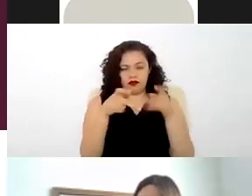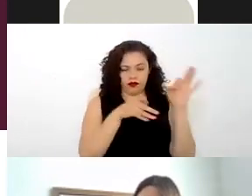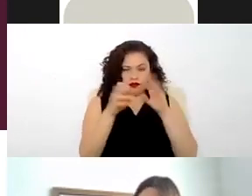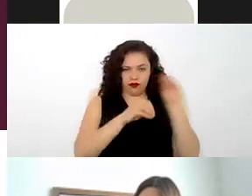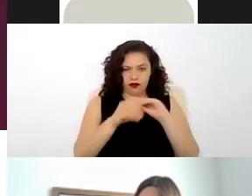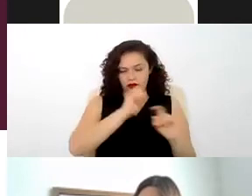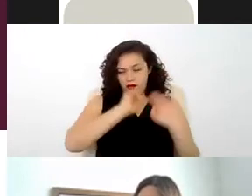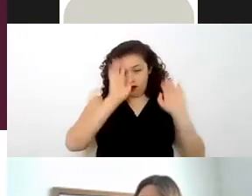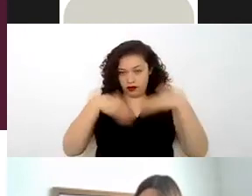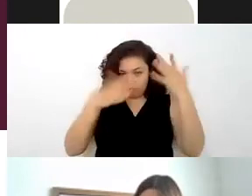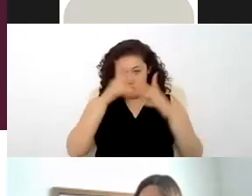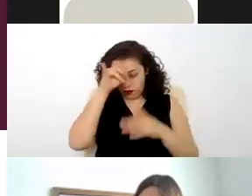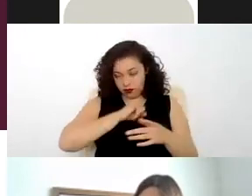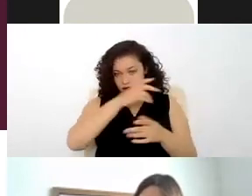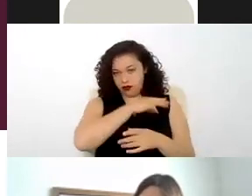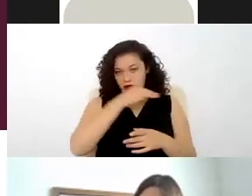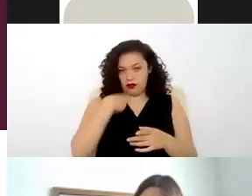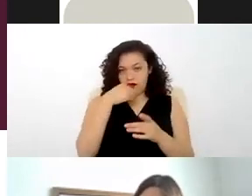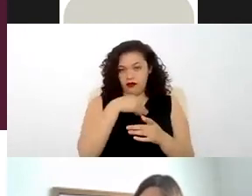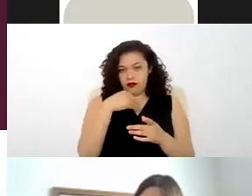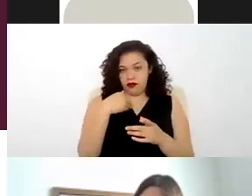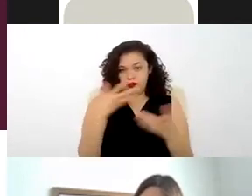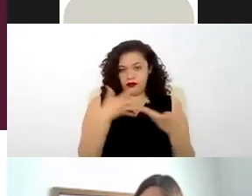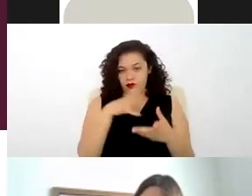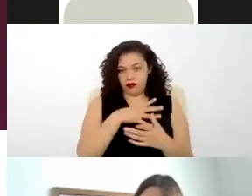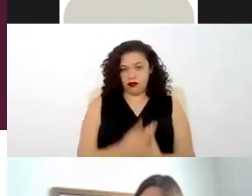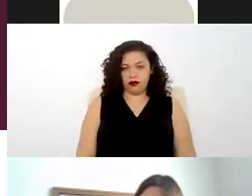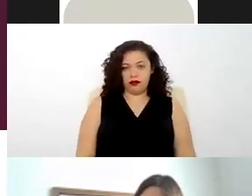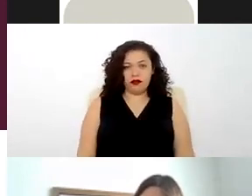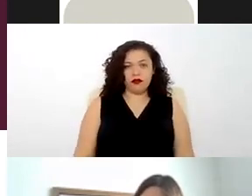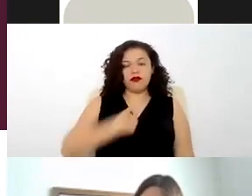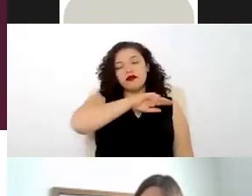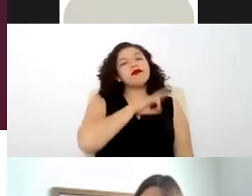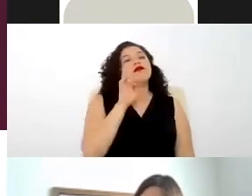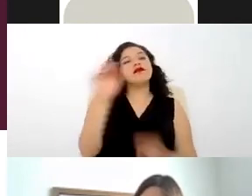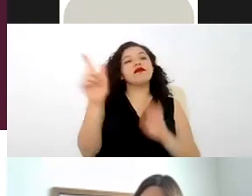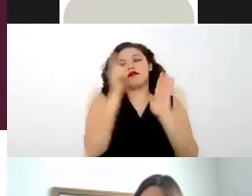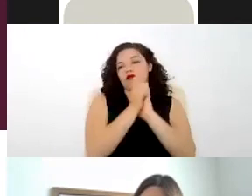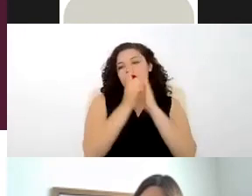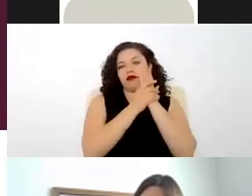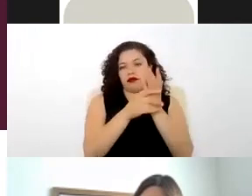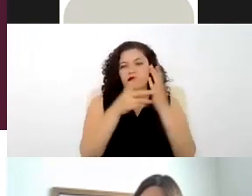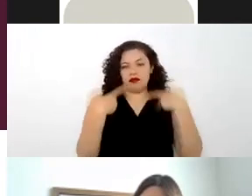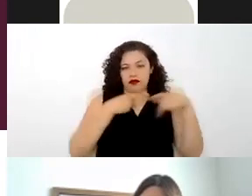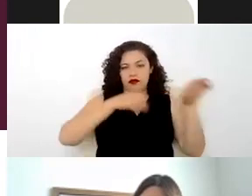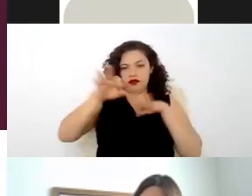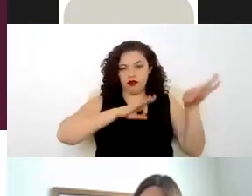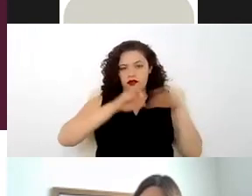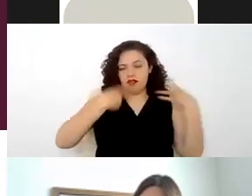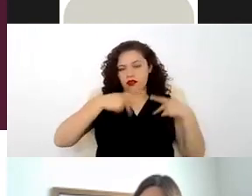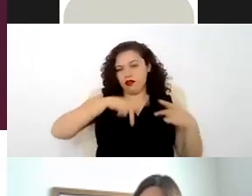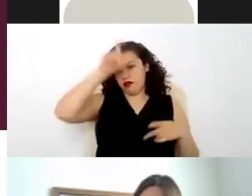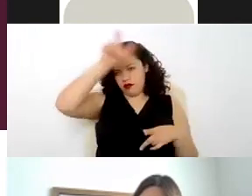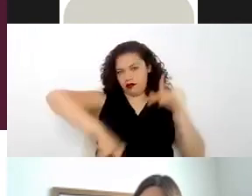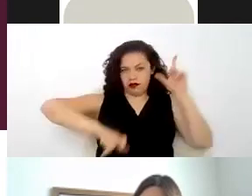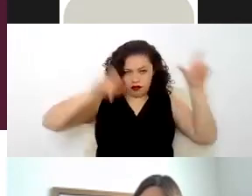patrón vemos que de acuerdo a la ley el trabajador es la persona física que presta a